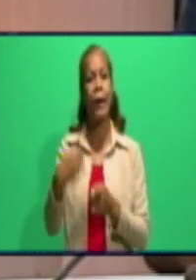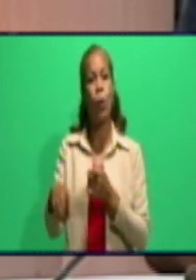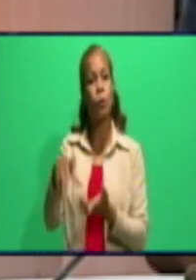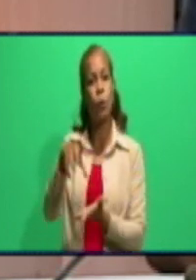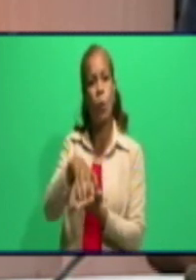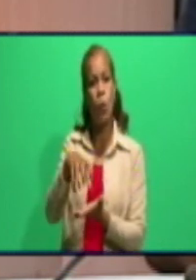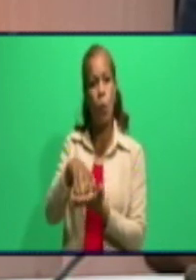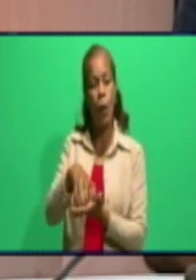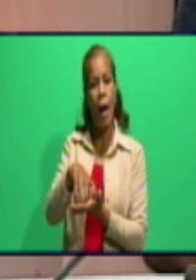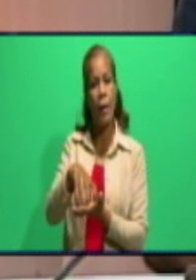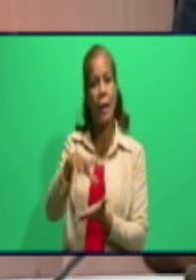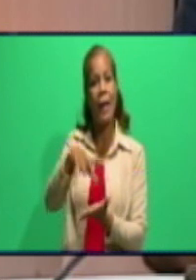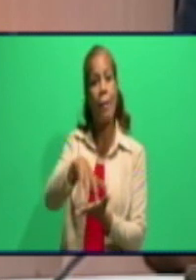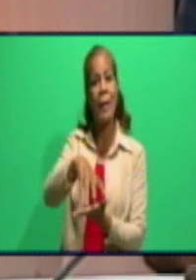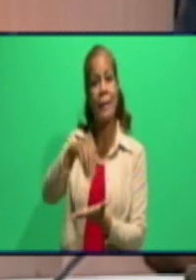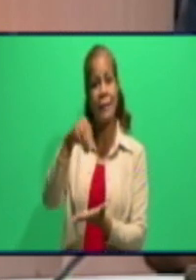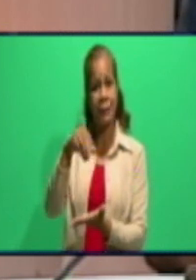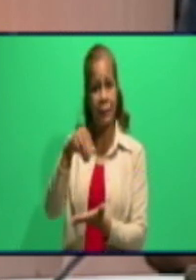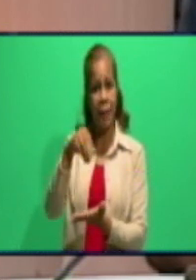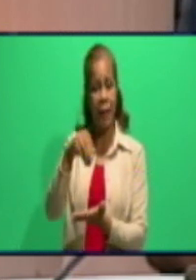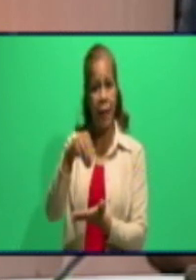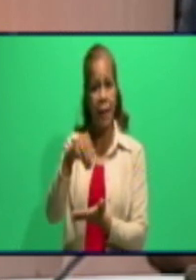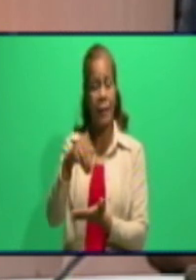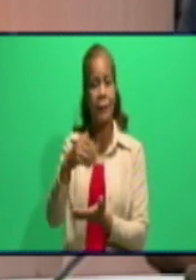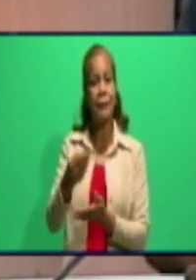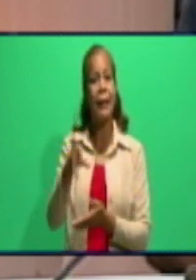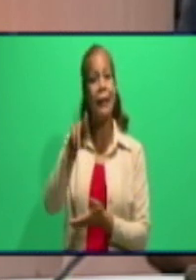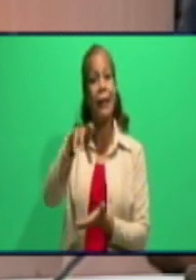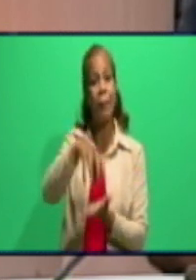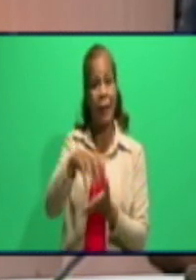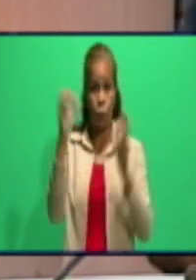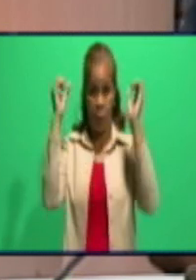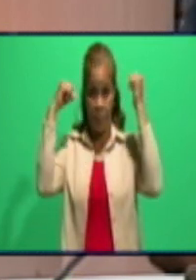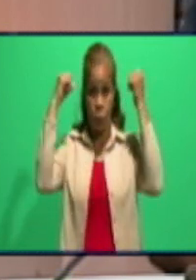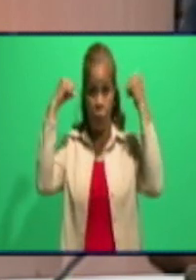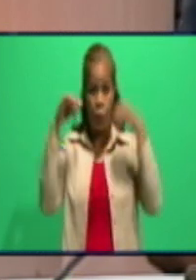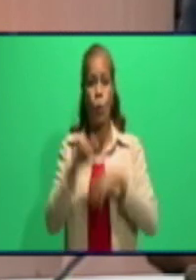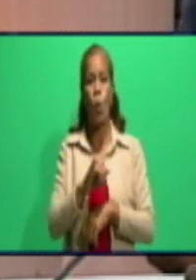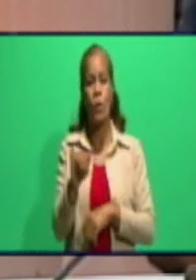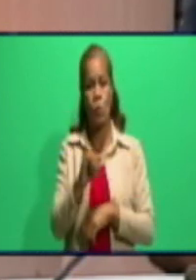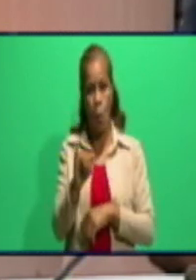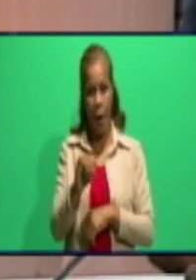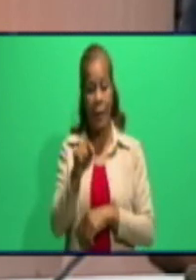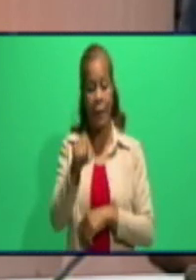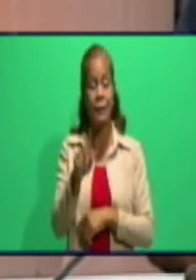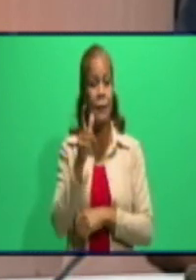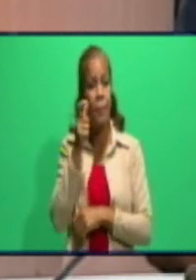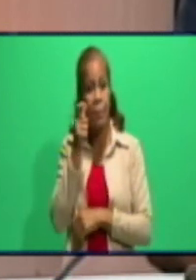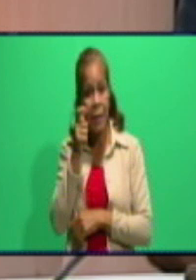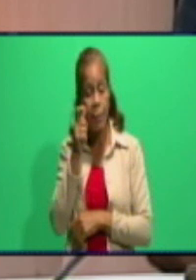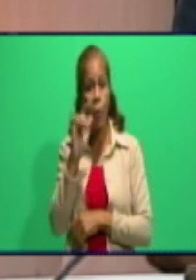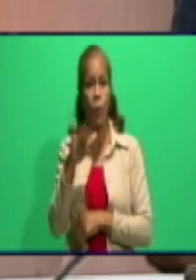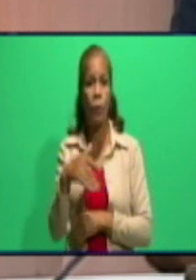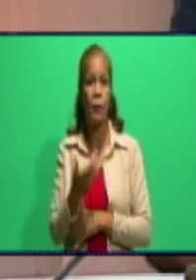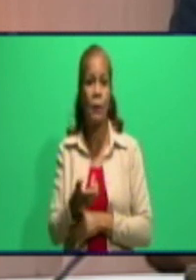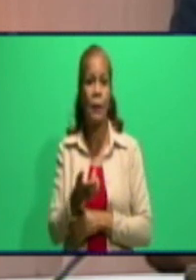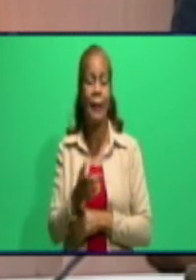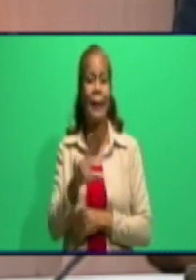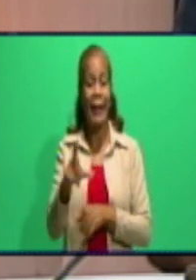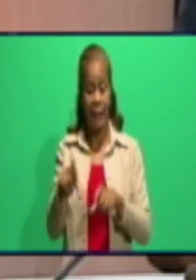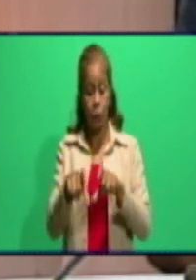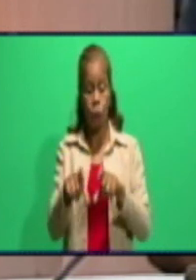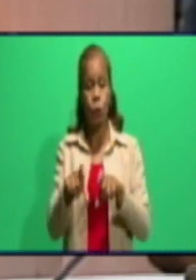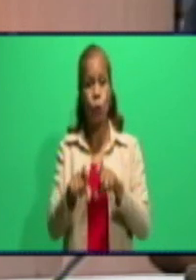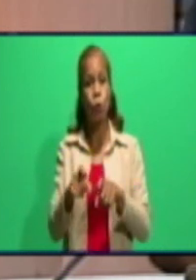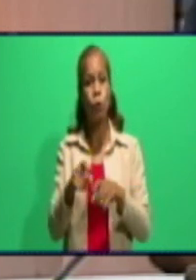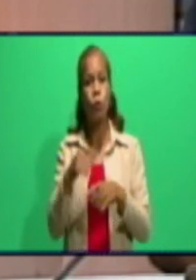calle 44, del reparto Camilo Cienfuegos, bueno, ahí se detectó que el tomate que se le